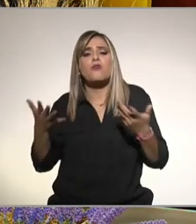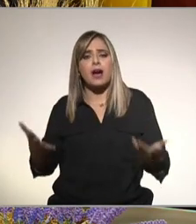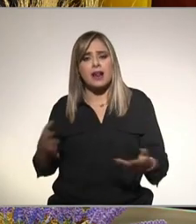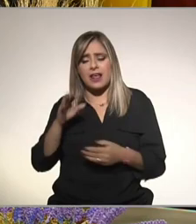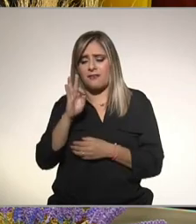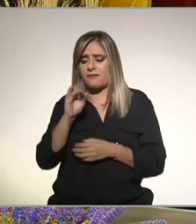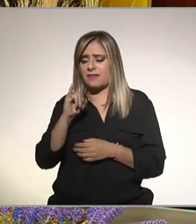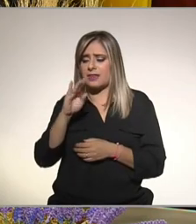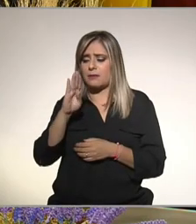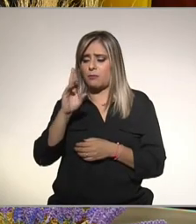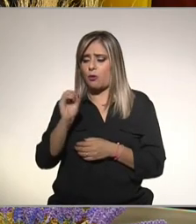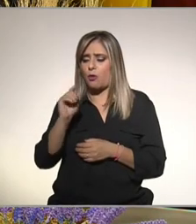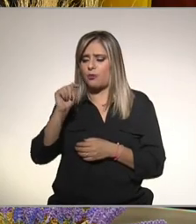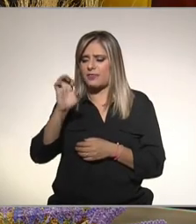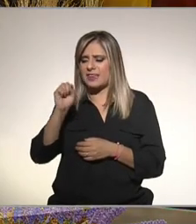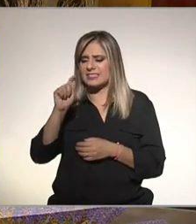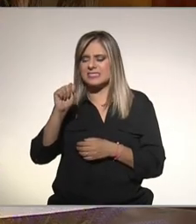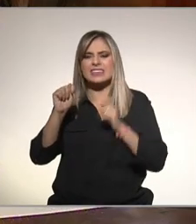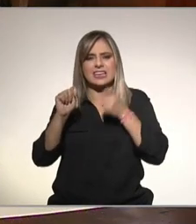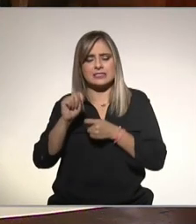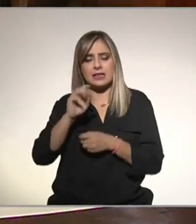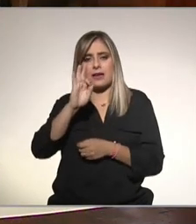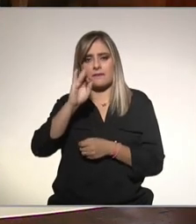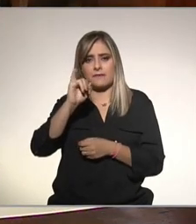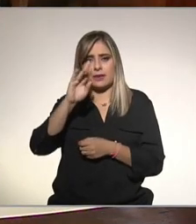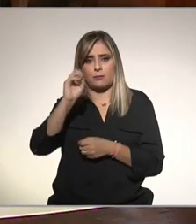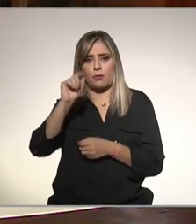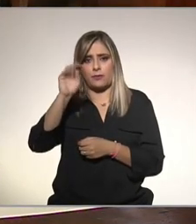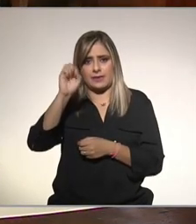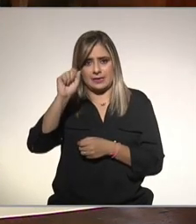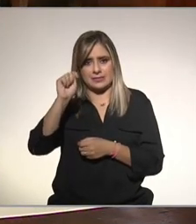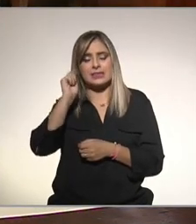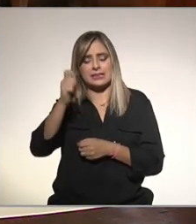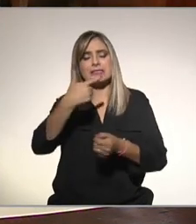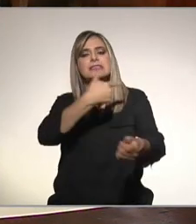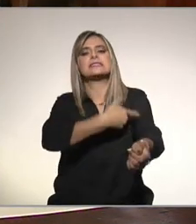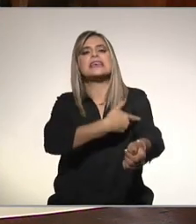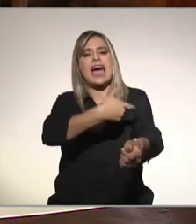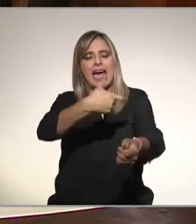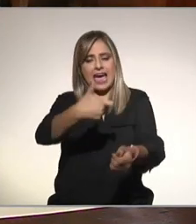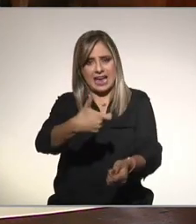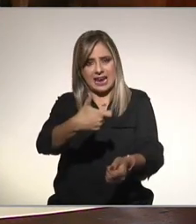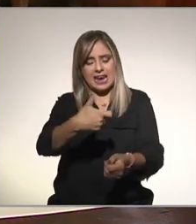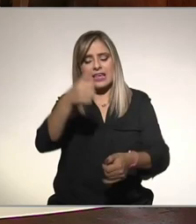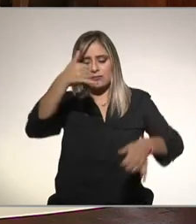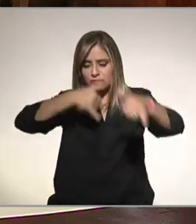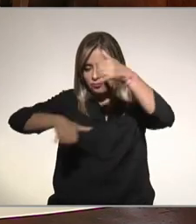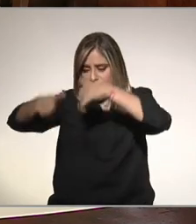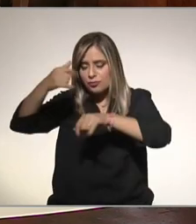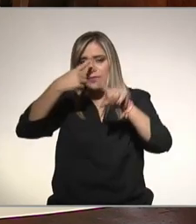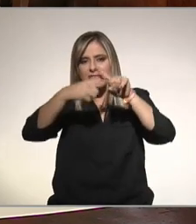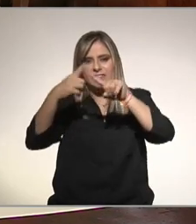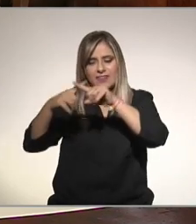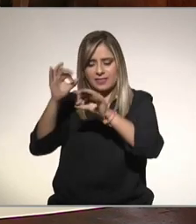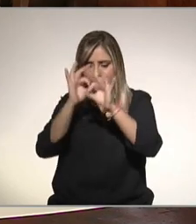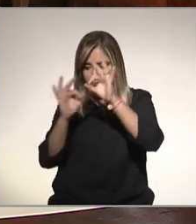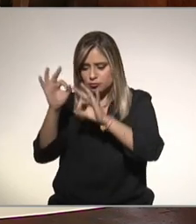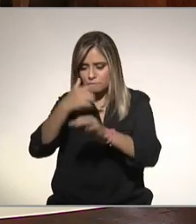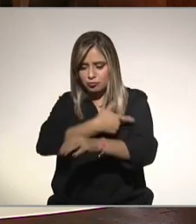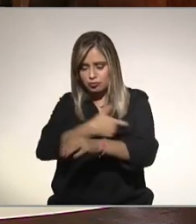fibro test si bueno el fibro test es una prueba de sangre que mide diferentes moléculas y que calcula